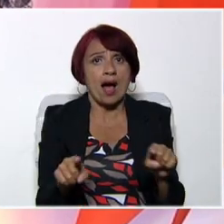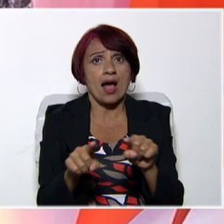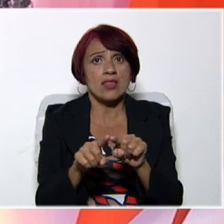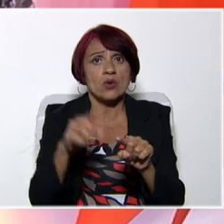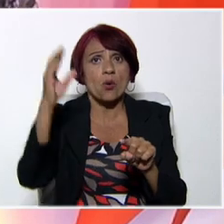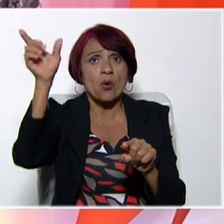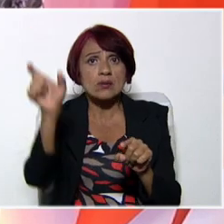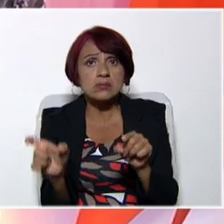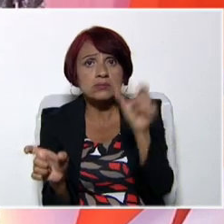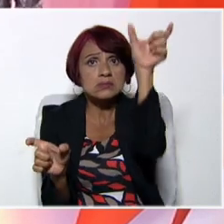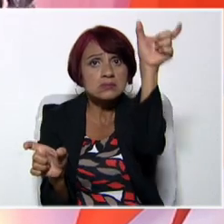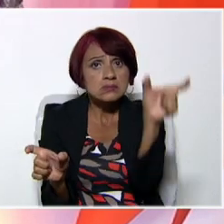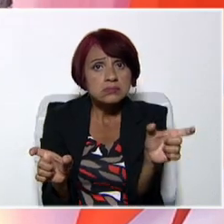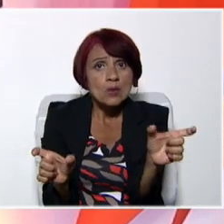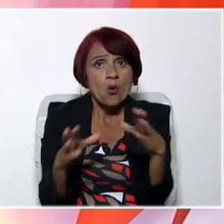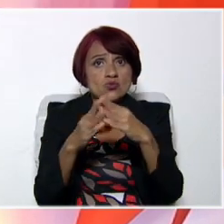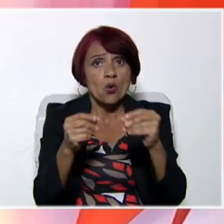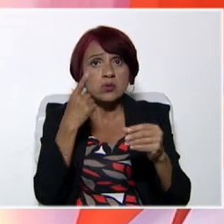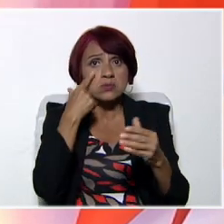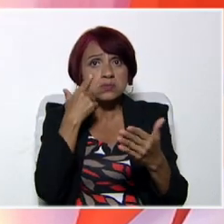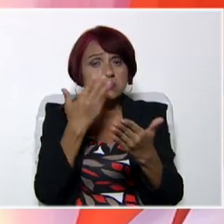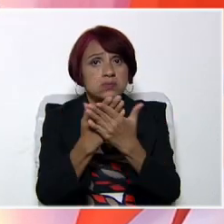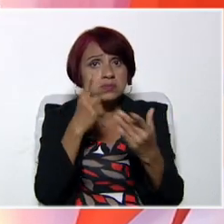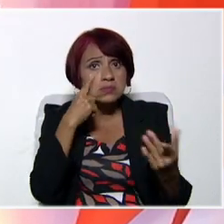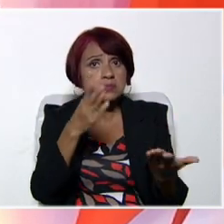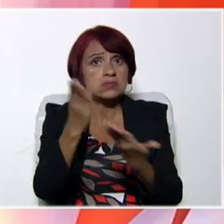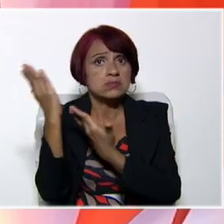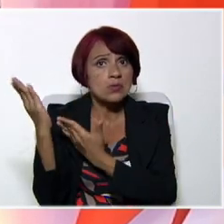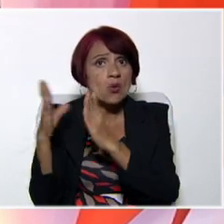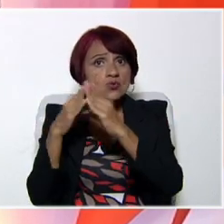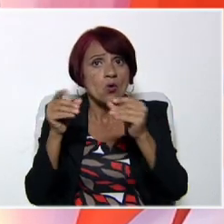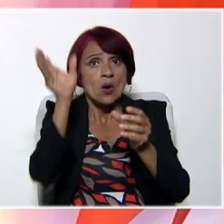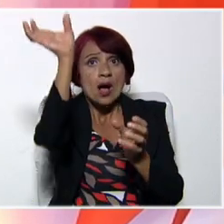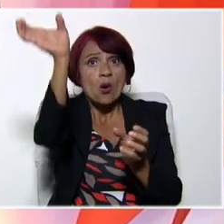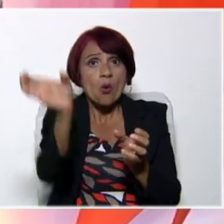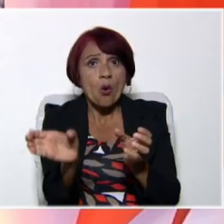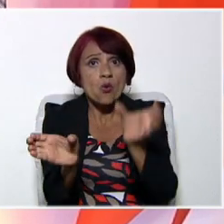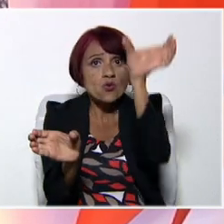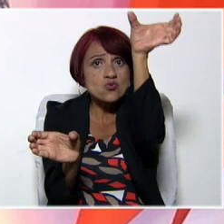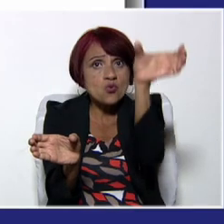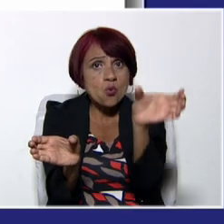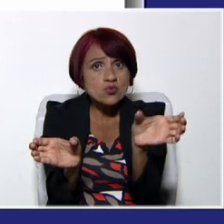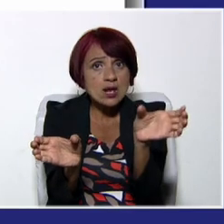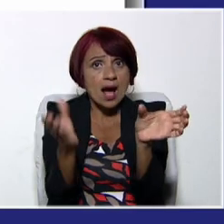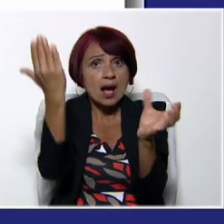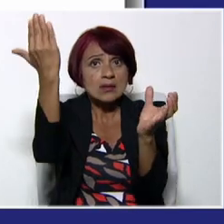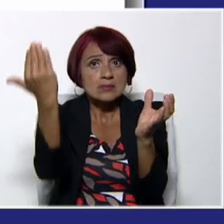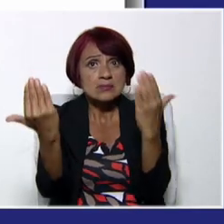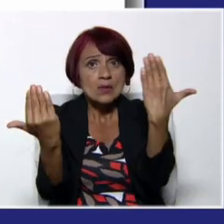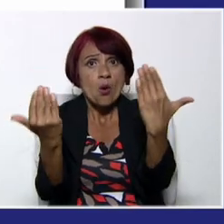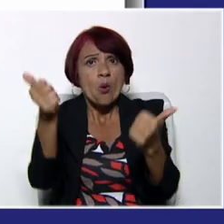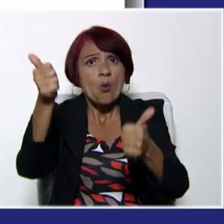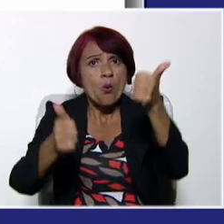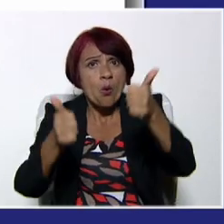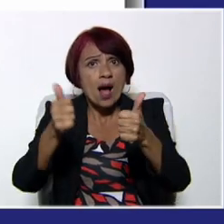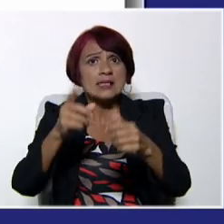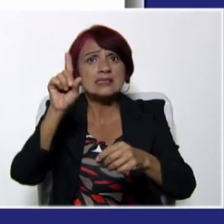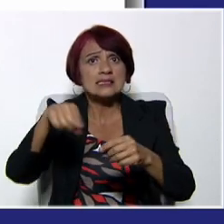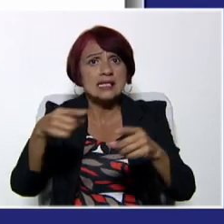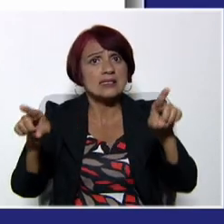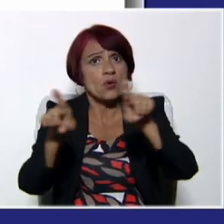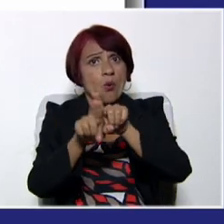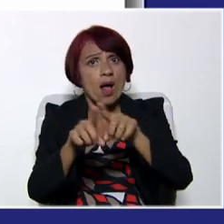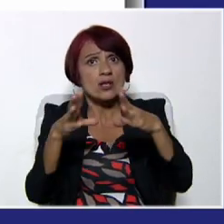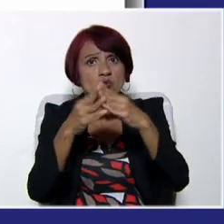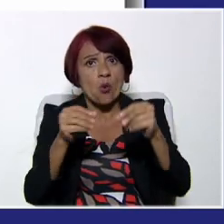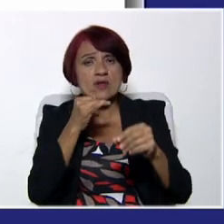está basado en columnas, como lo podemos evidenciar aquí, está basado en columnas donde vamos a demostrar cierta información